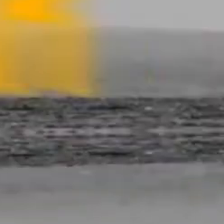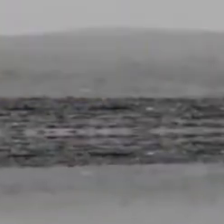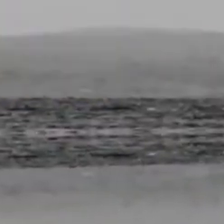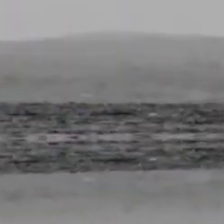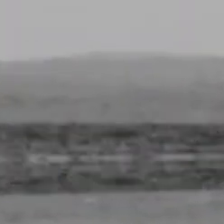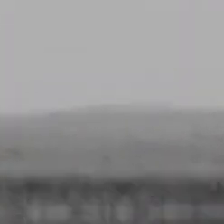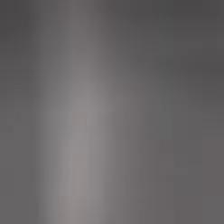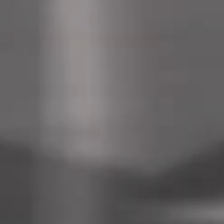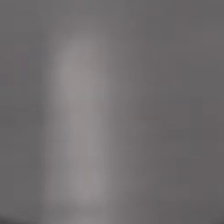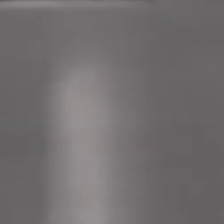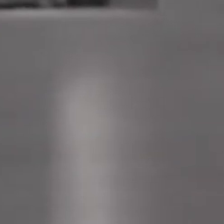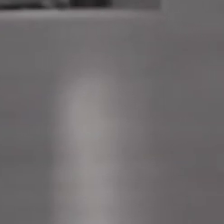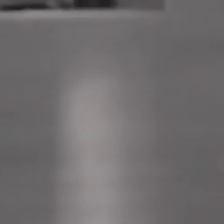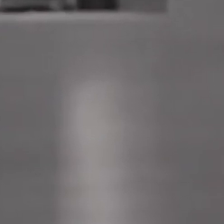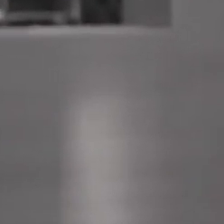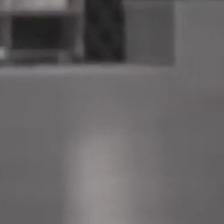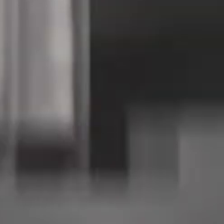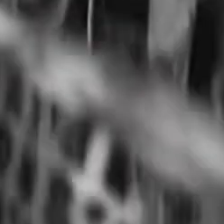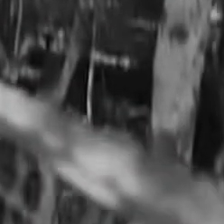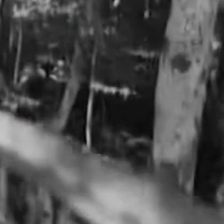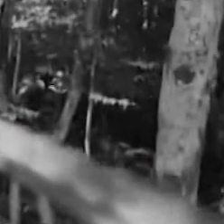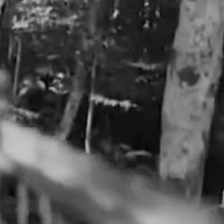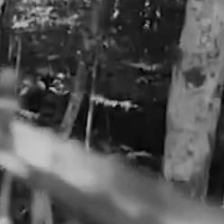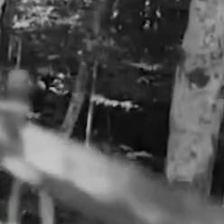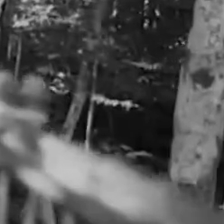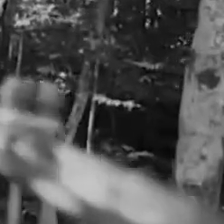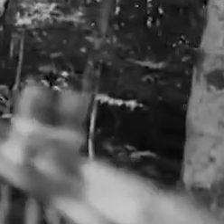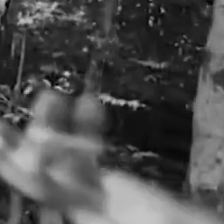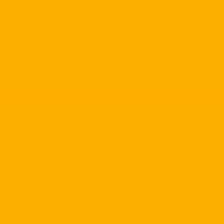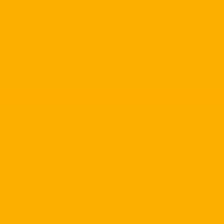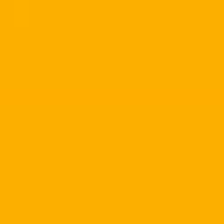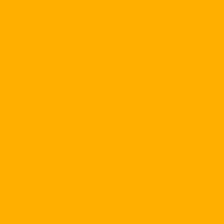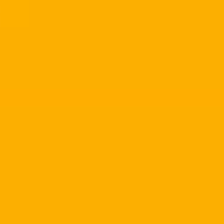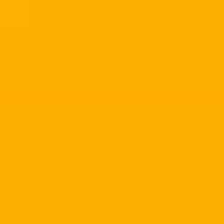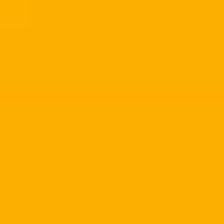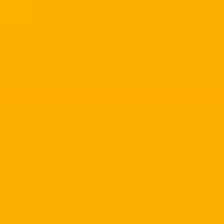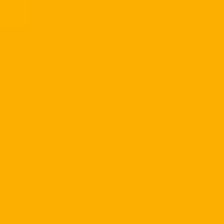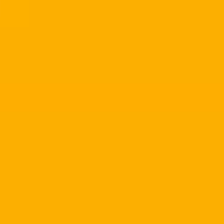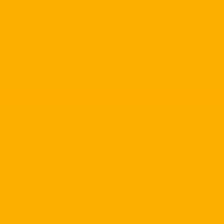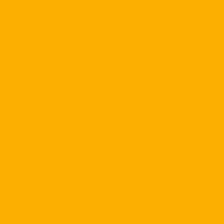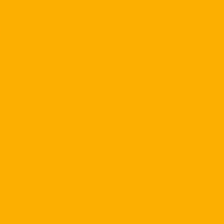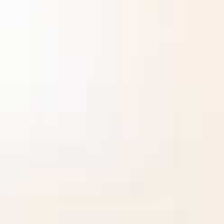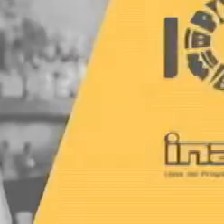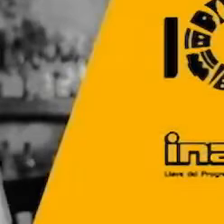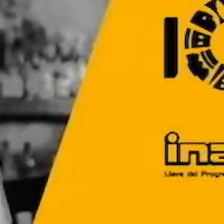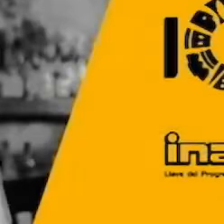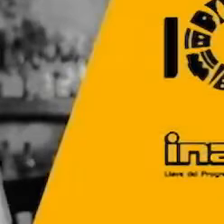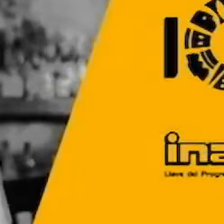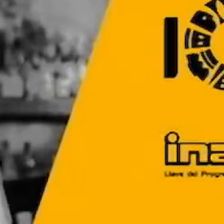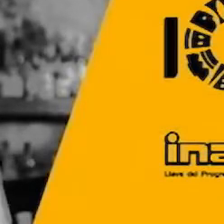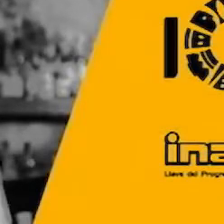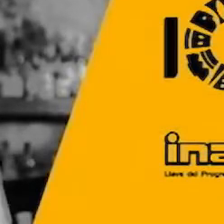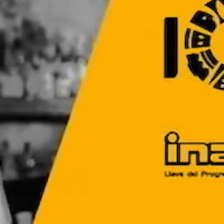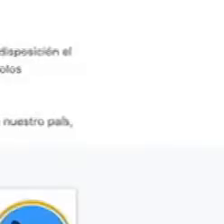Soluciones prácticas para reactivar el sector turismo. Descubra las herramientas y protocolos que le ayudarán a lograrlo. En la página web del INAH existe